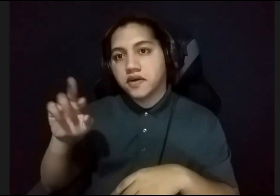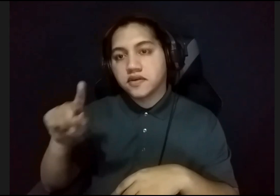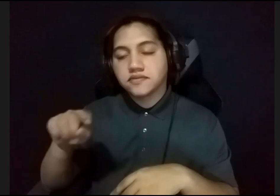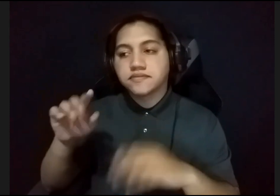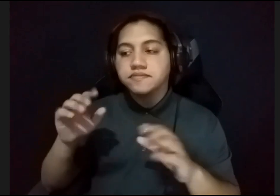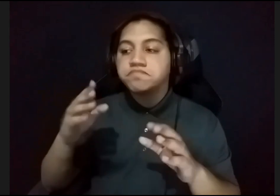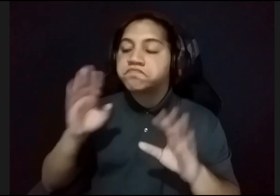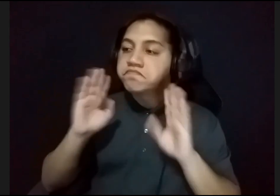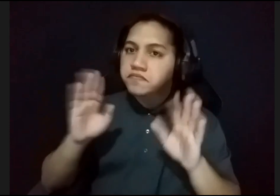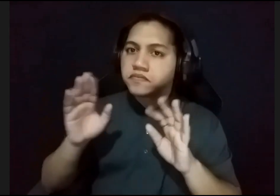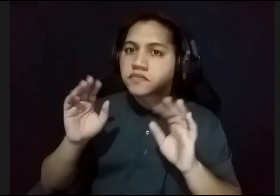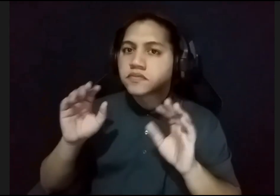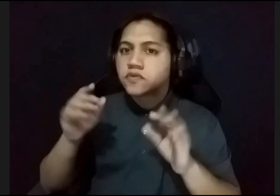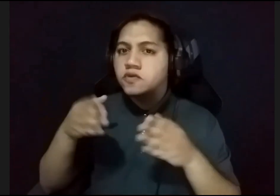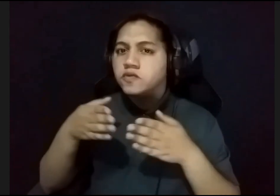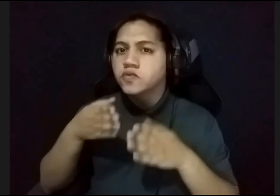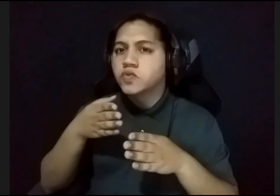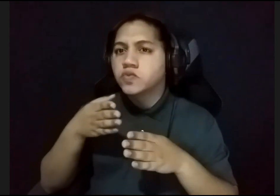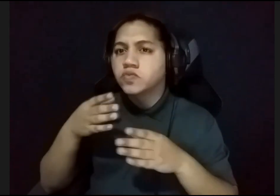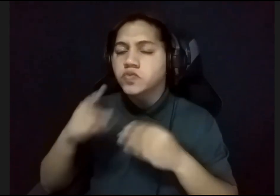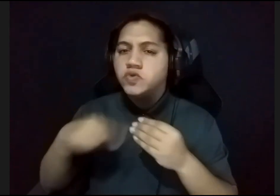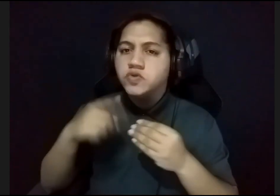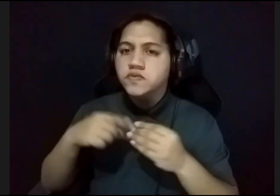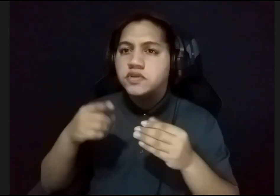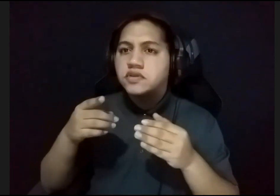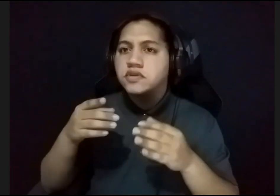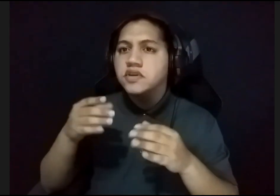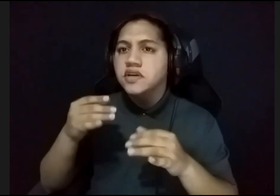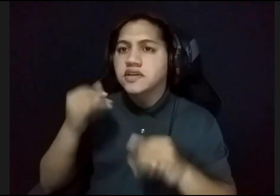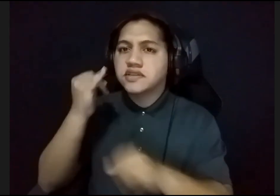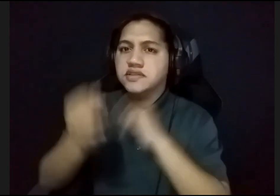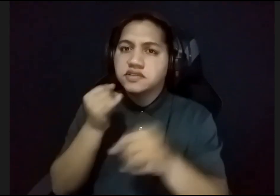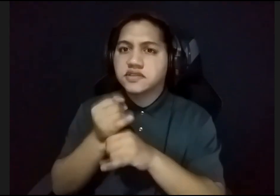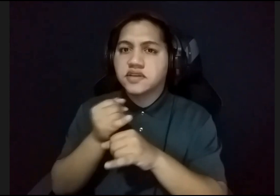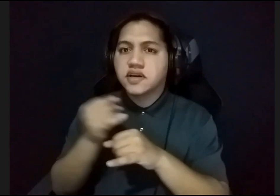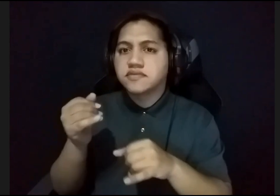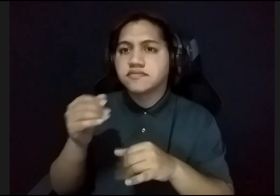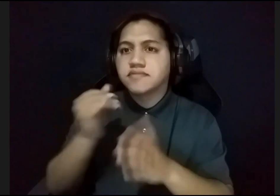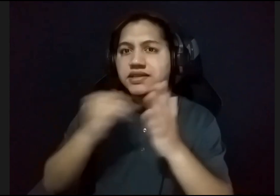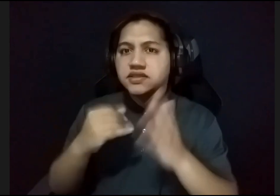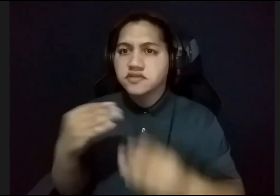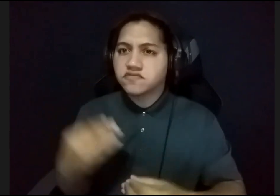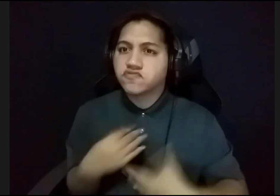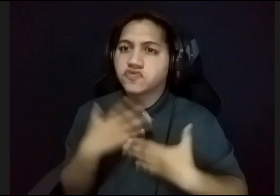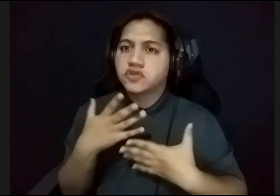la corriente internacional artística que influenció la obra de Turfini?